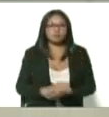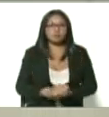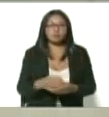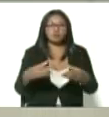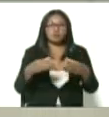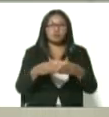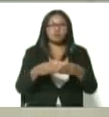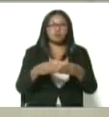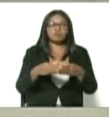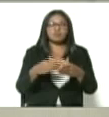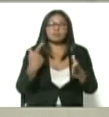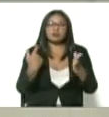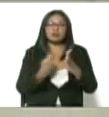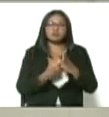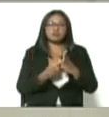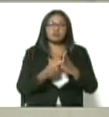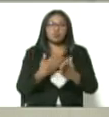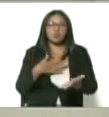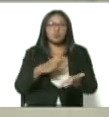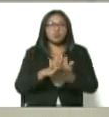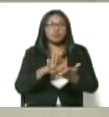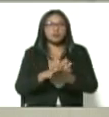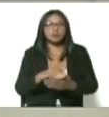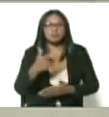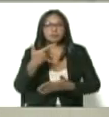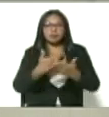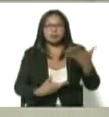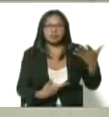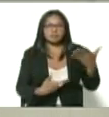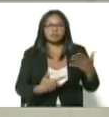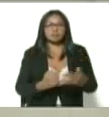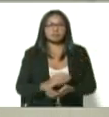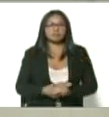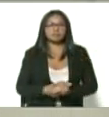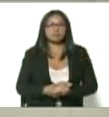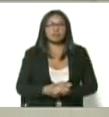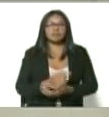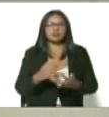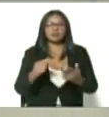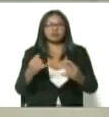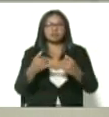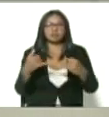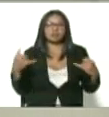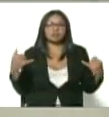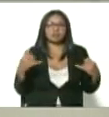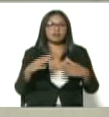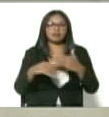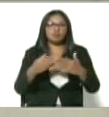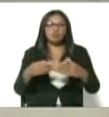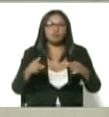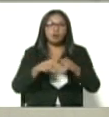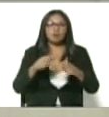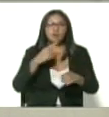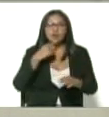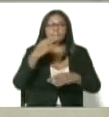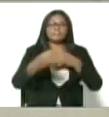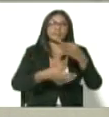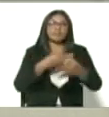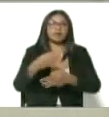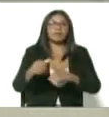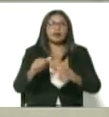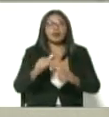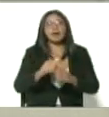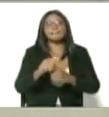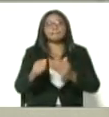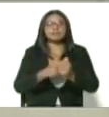vacunación capacitado, tienen la lista de los que están en la primera línea como bien lo señalaba la vicepresidenta, el personal de